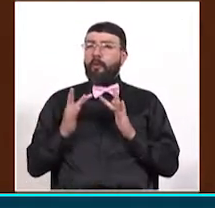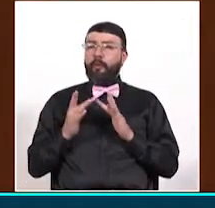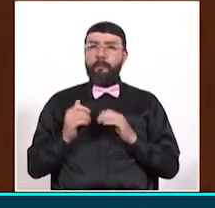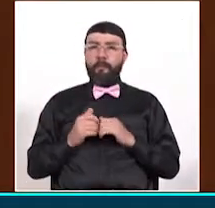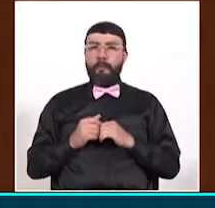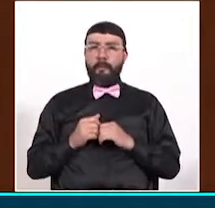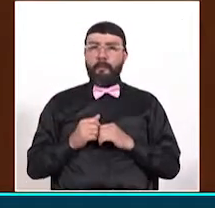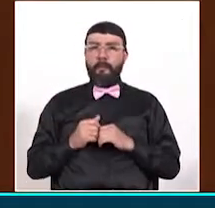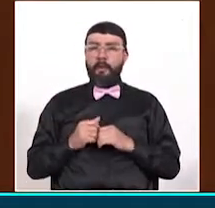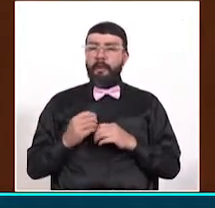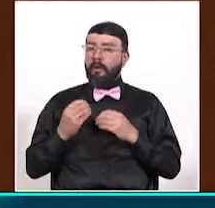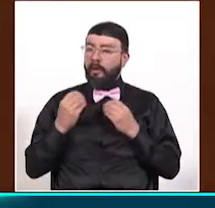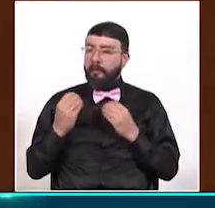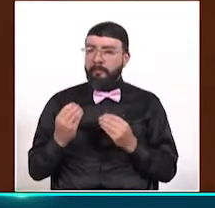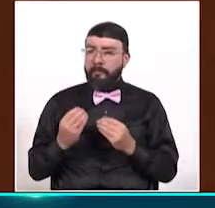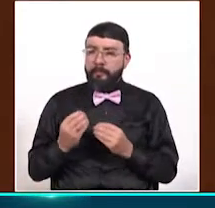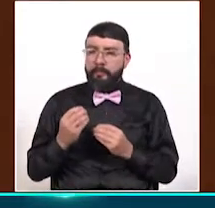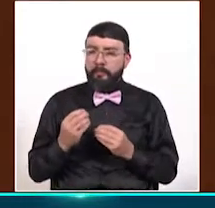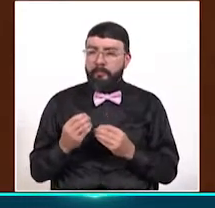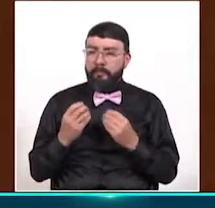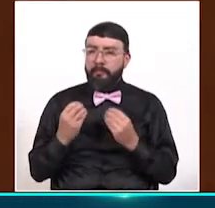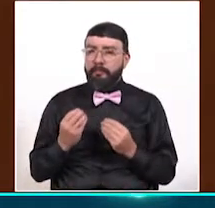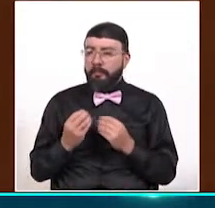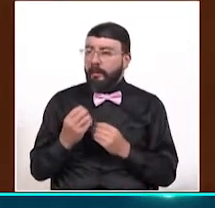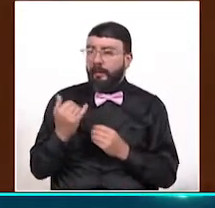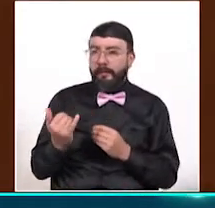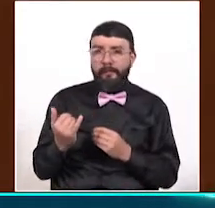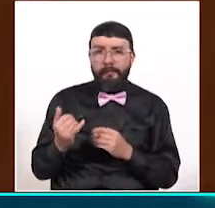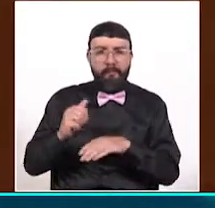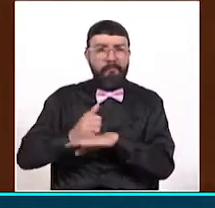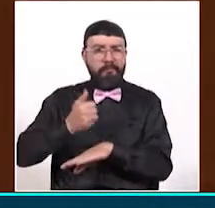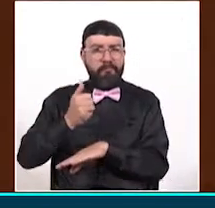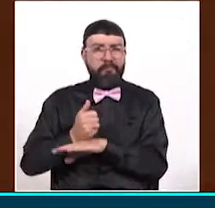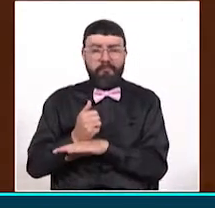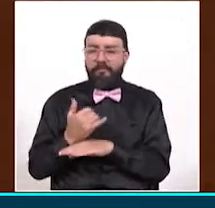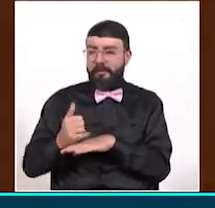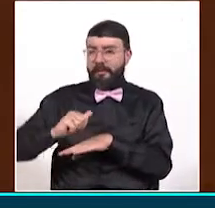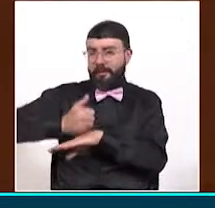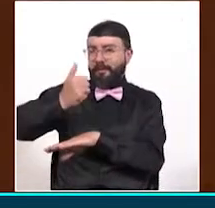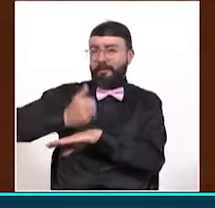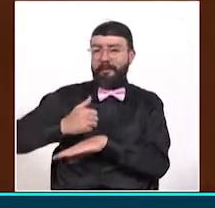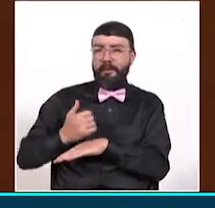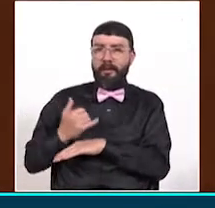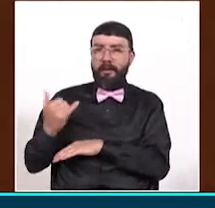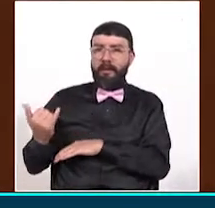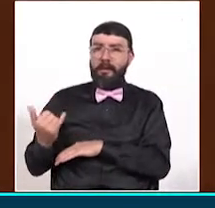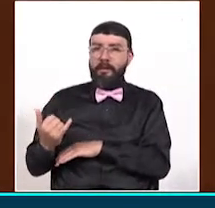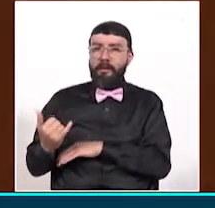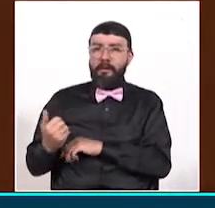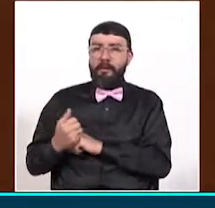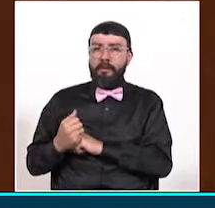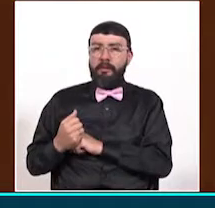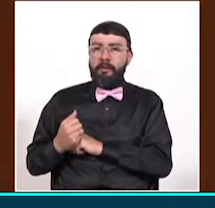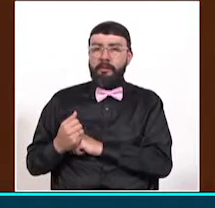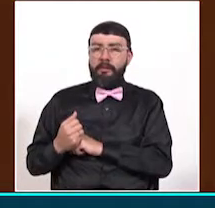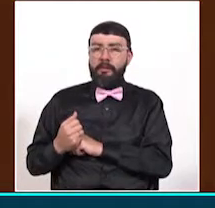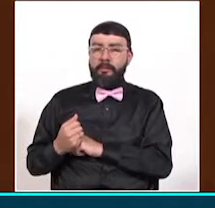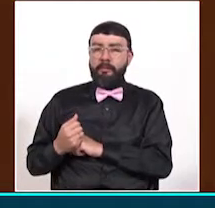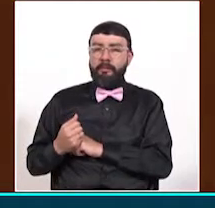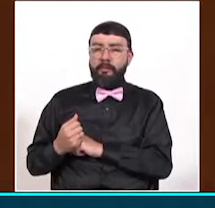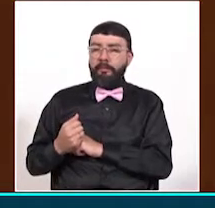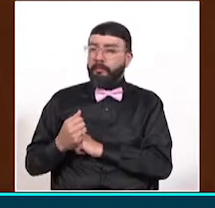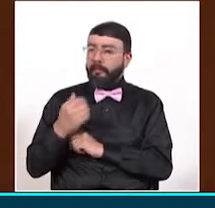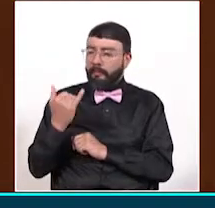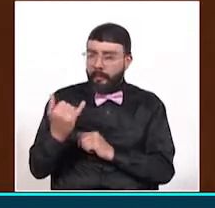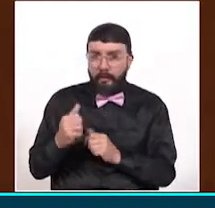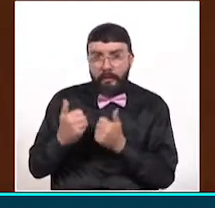de los docentes en cabeza de sus rectores y sus directores de grupo no manejan una buena coordinación en